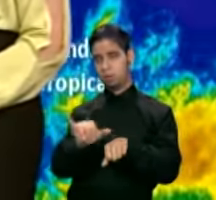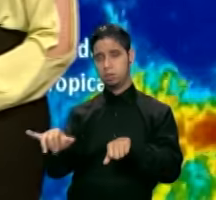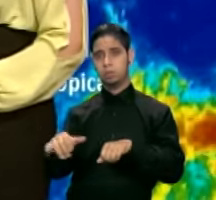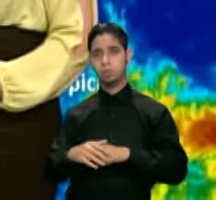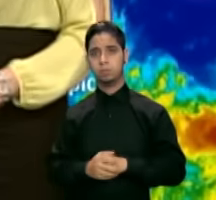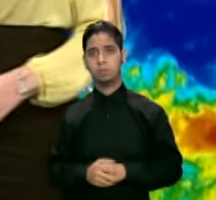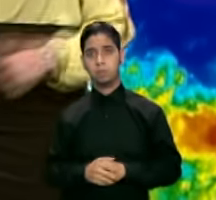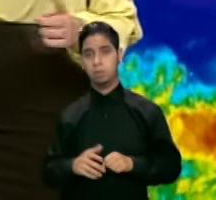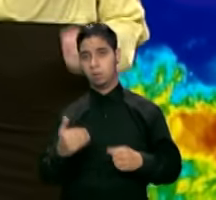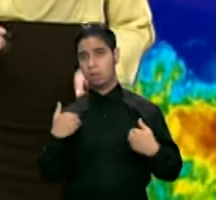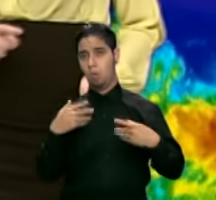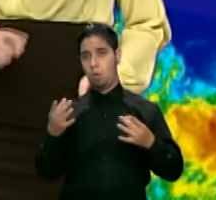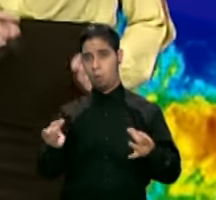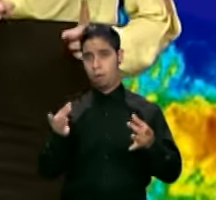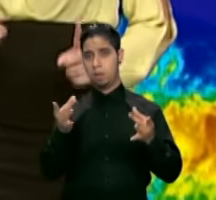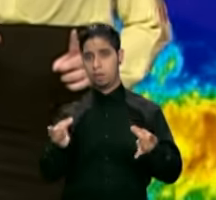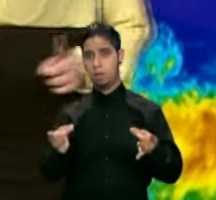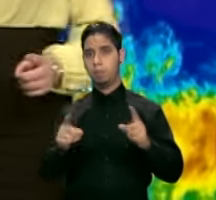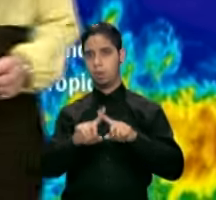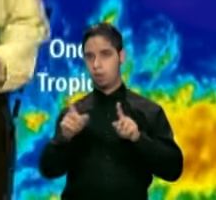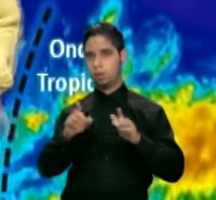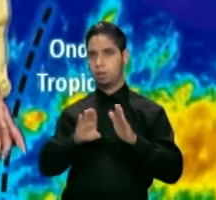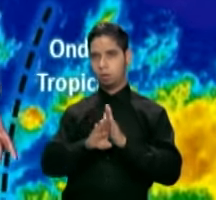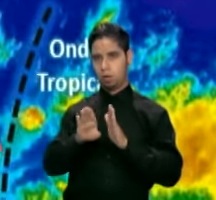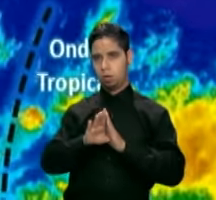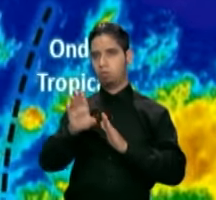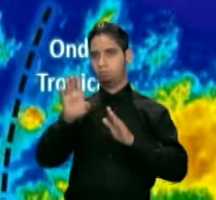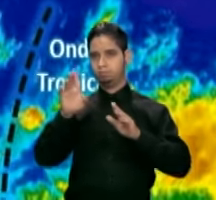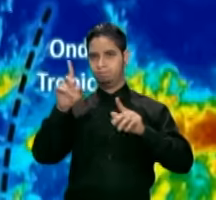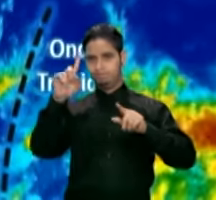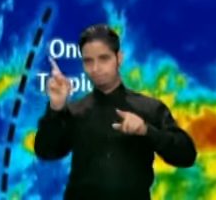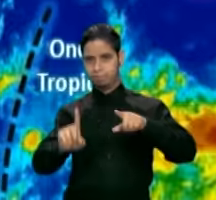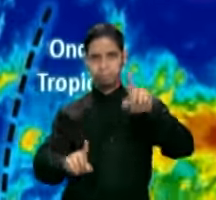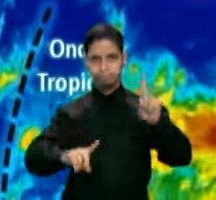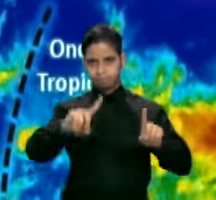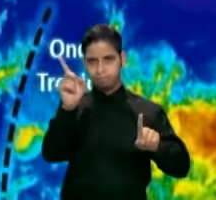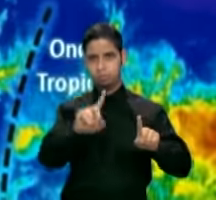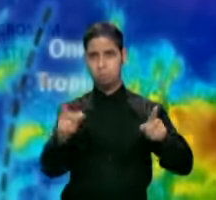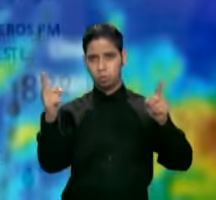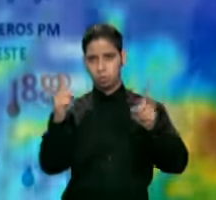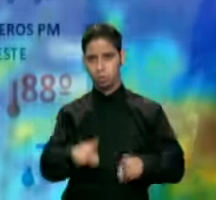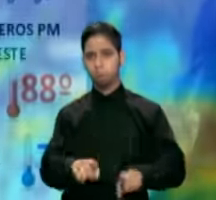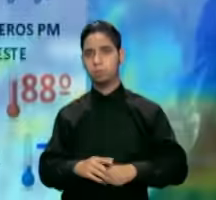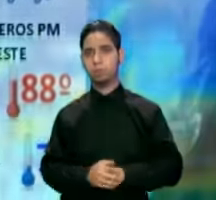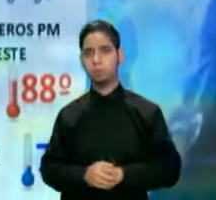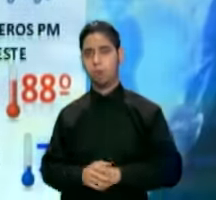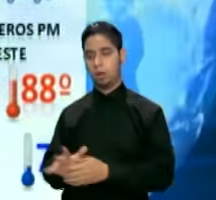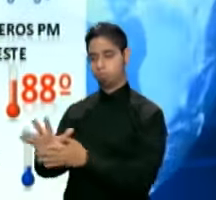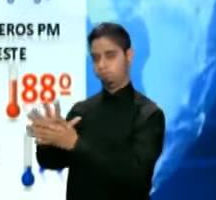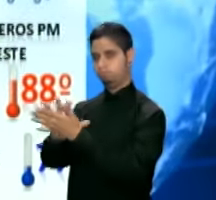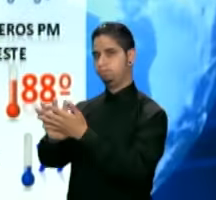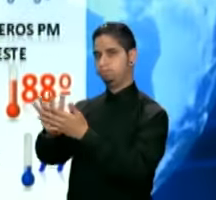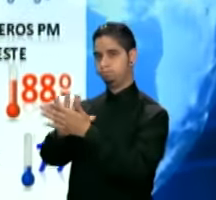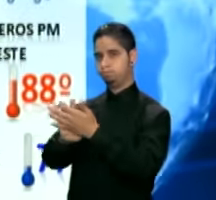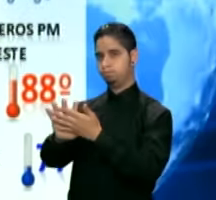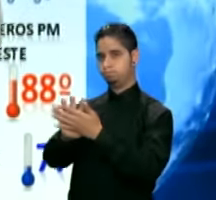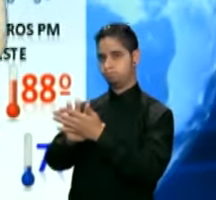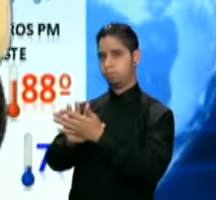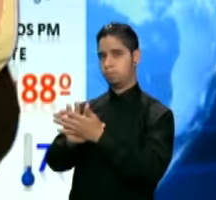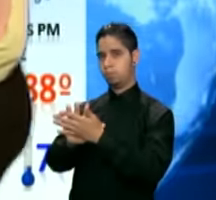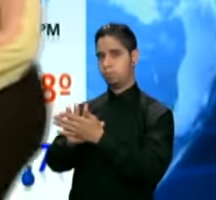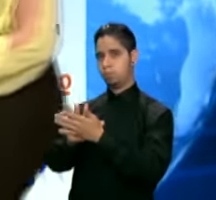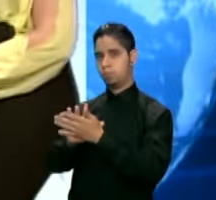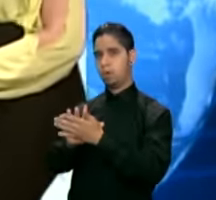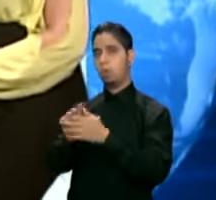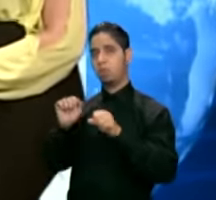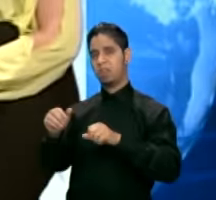en interacción con el calor del día, tuvimos el desarrollo de esa tronada. Hay una onda tropical que se aproxima hacia la zona local, no estaría llegando, sino hasta